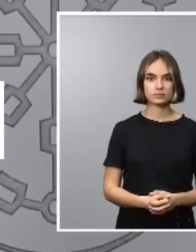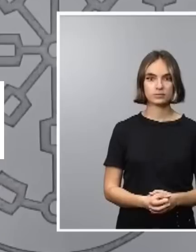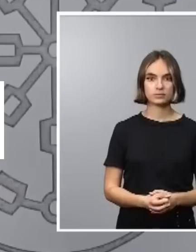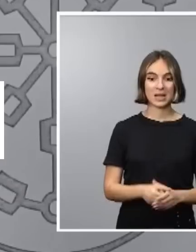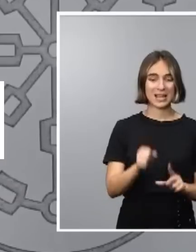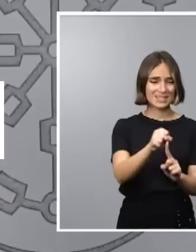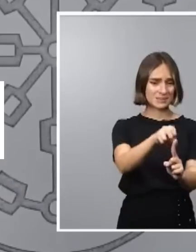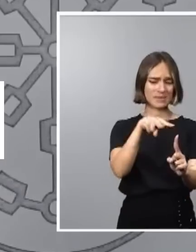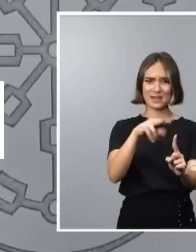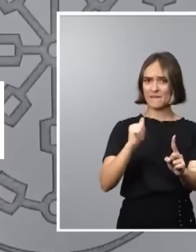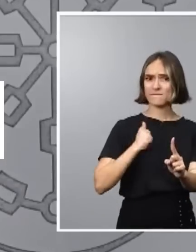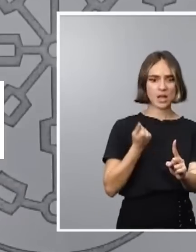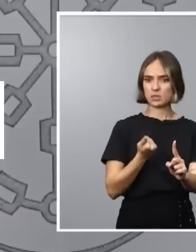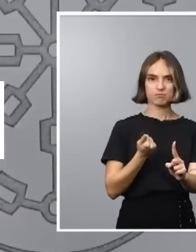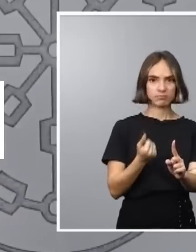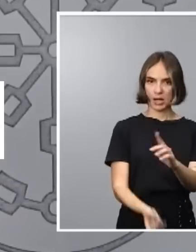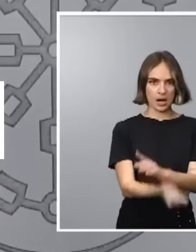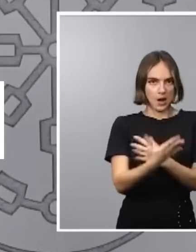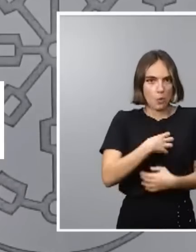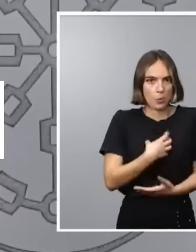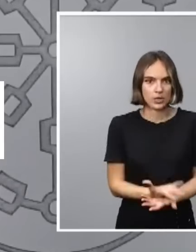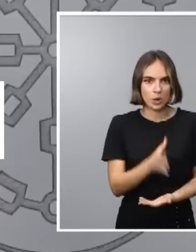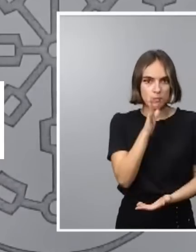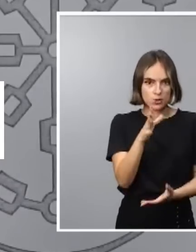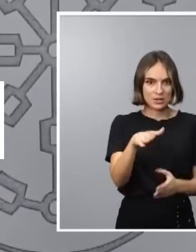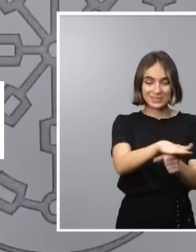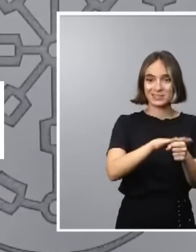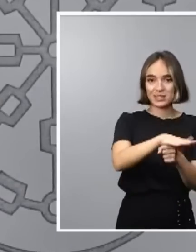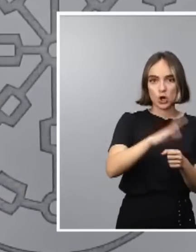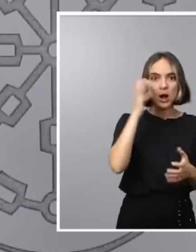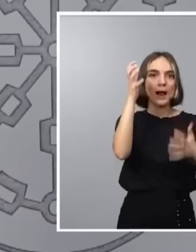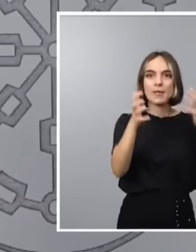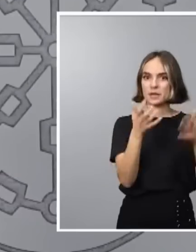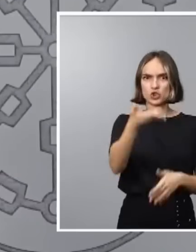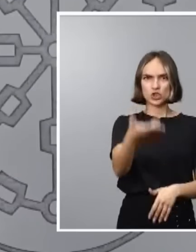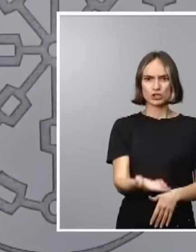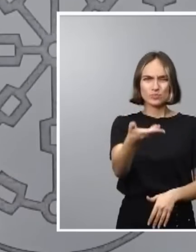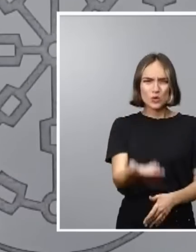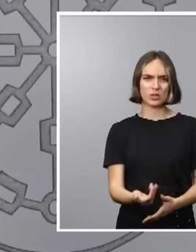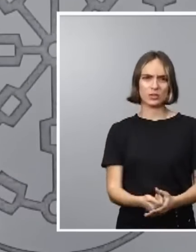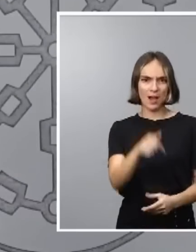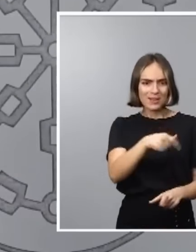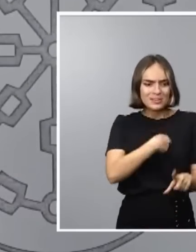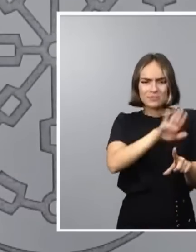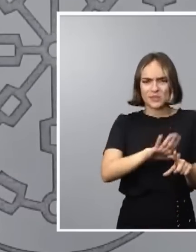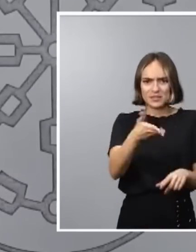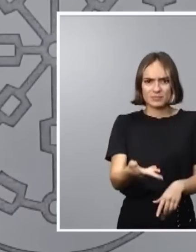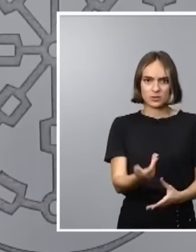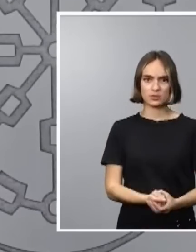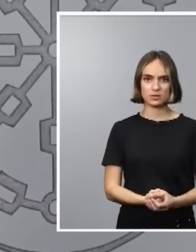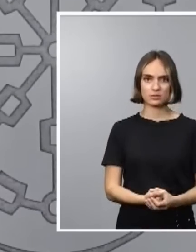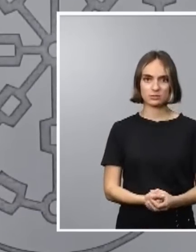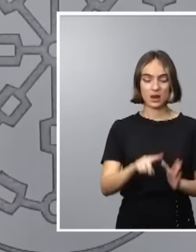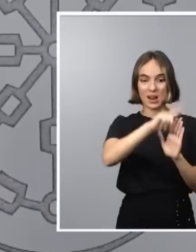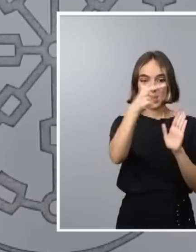expectativas ante un sector tan importante como es el sector ganadero en nuestro país, contraviniendo la legislación comunitaria